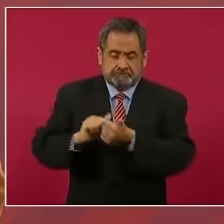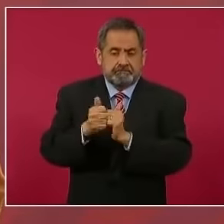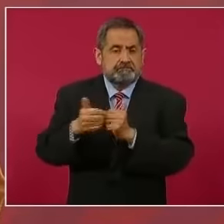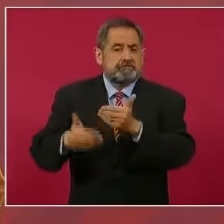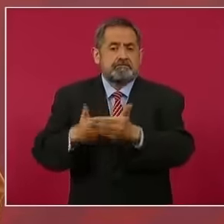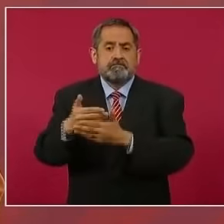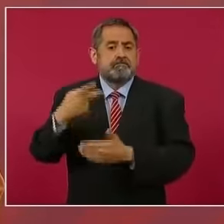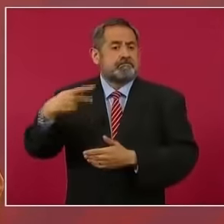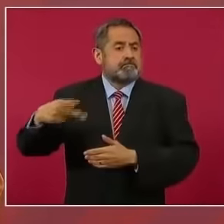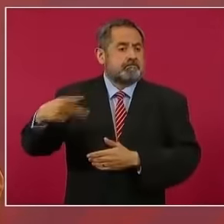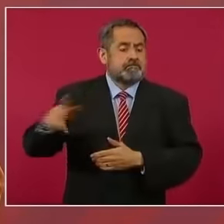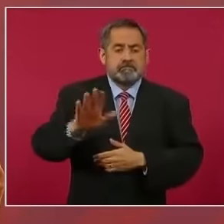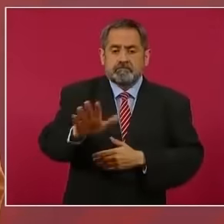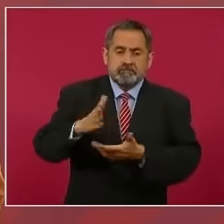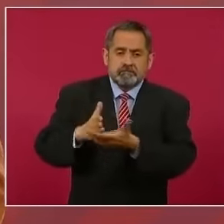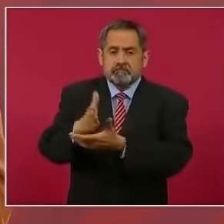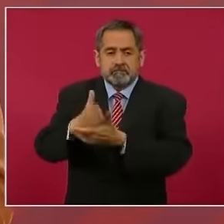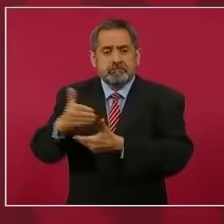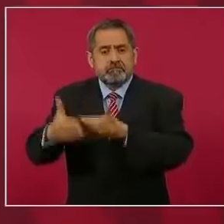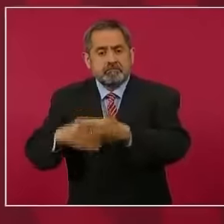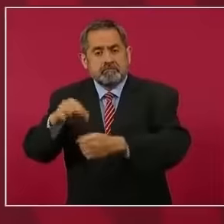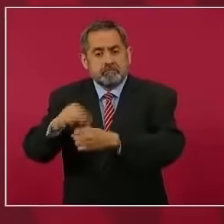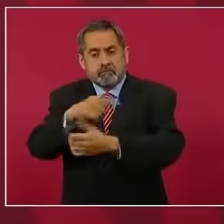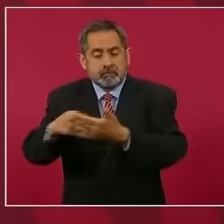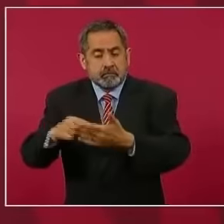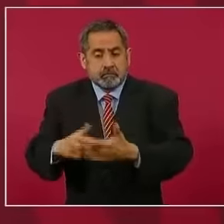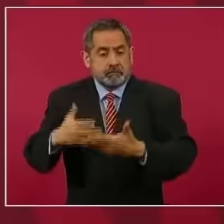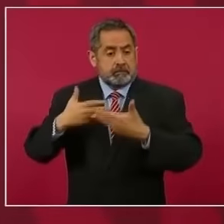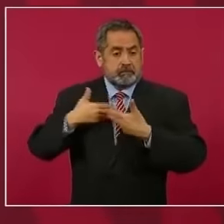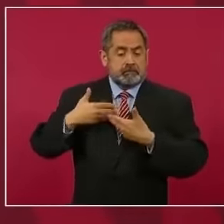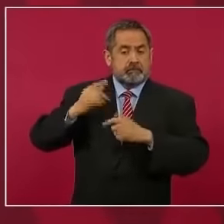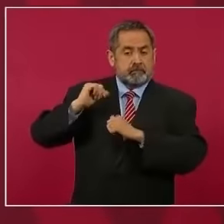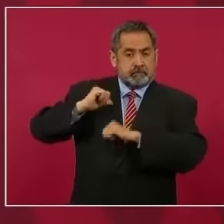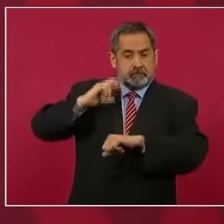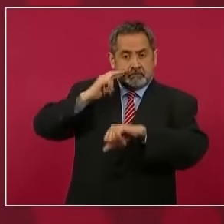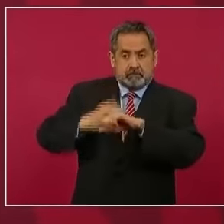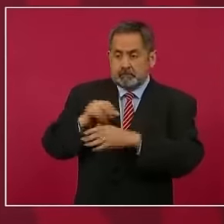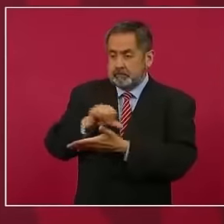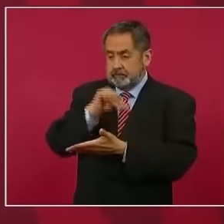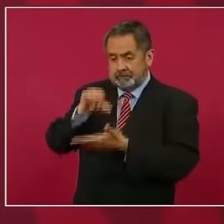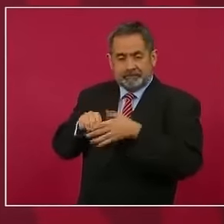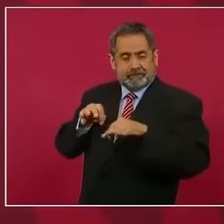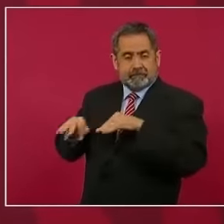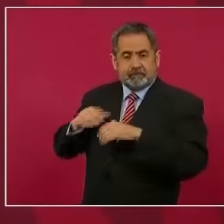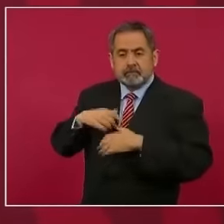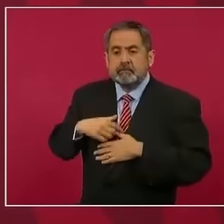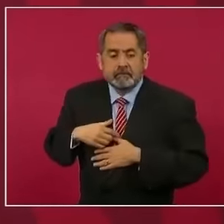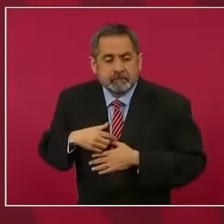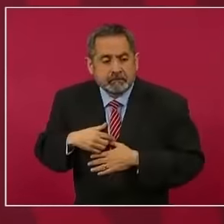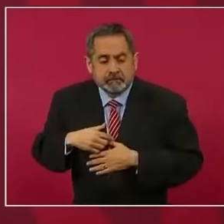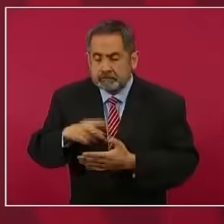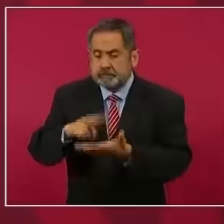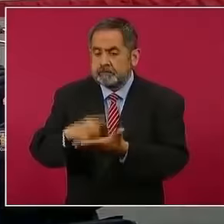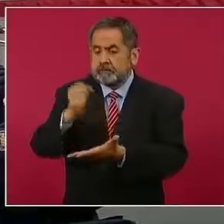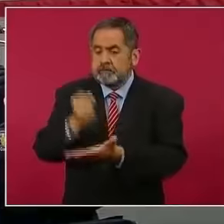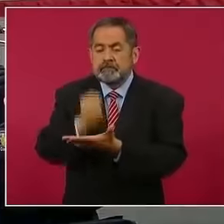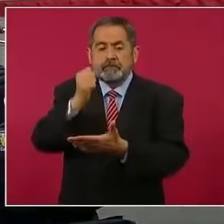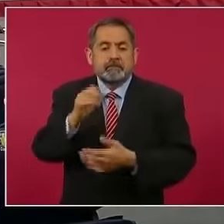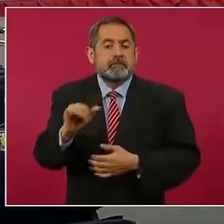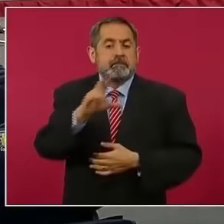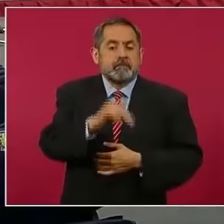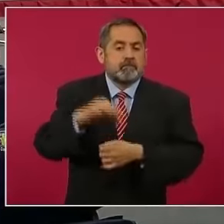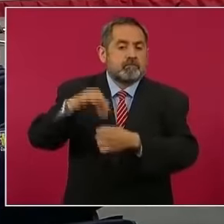procesos electorales. Y a la autoridad, en este caso al centro laboral, validar o no una elección